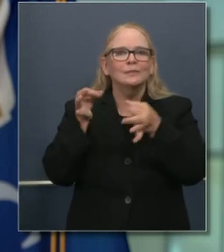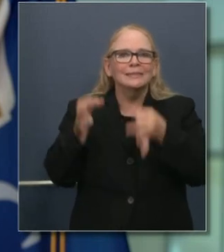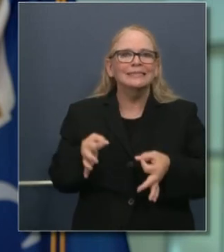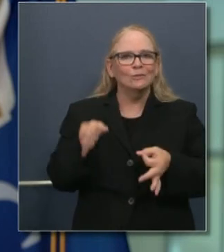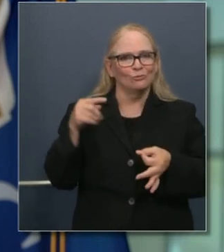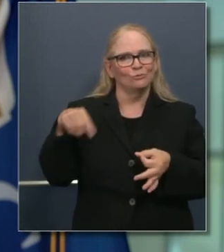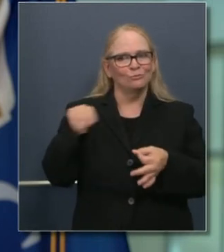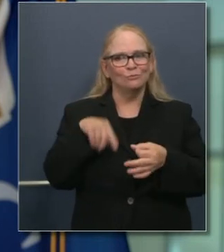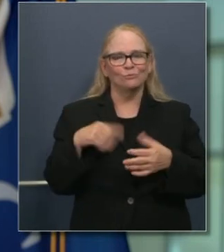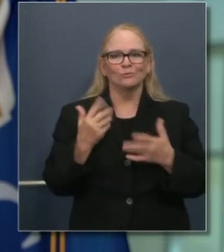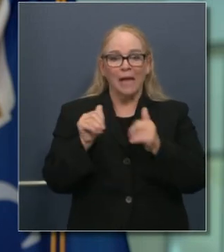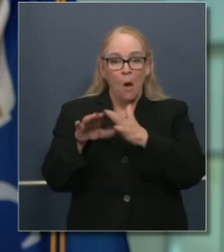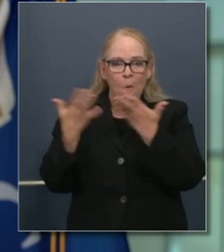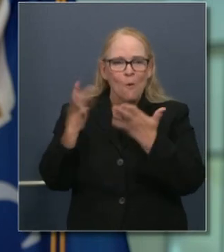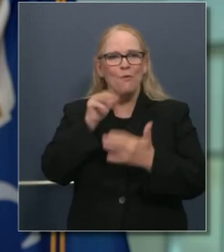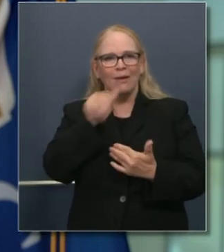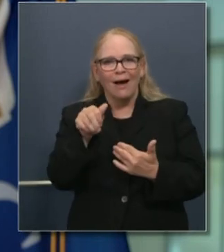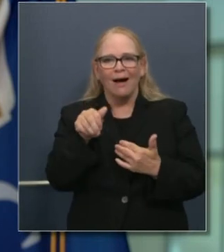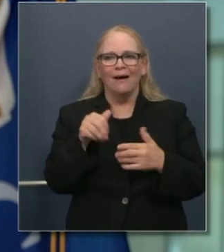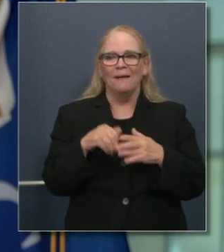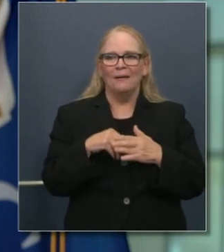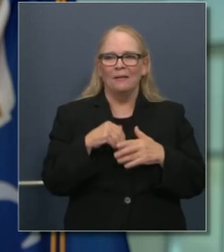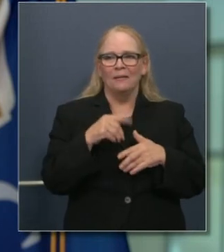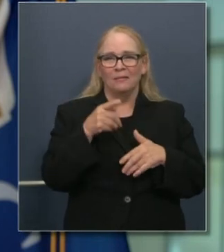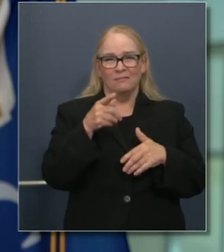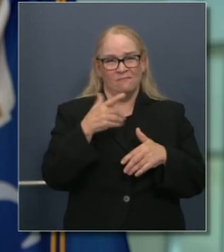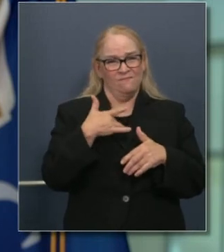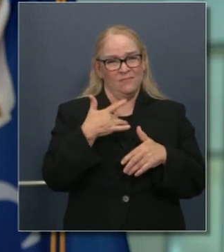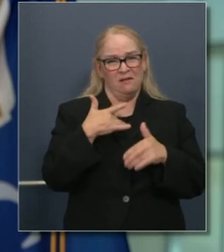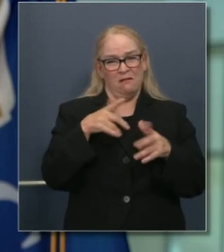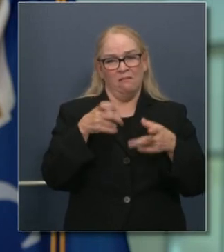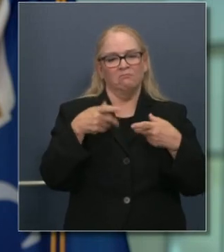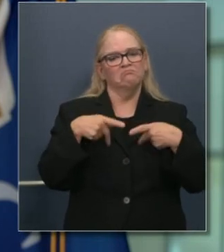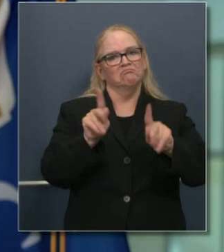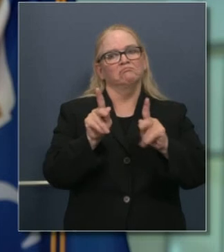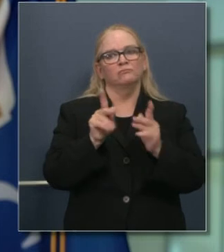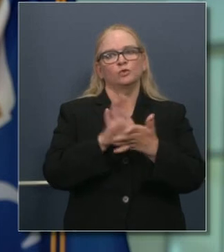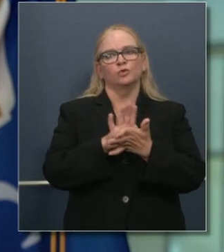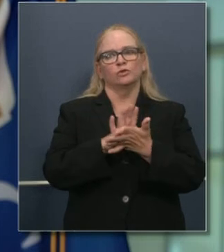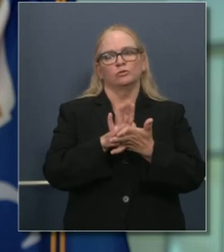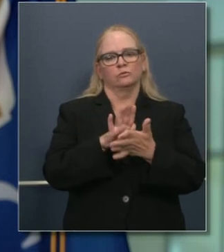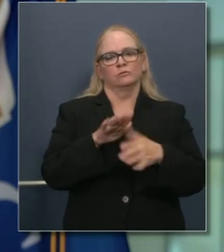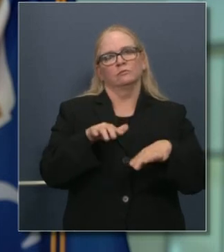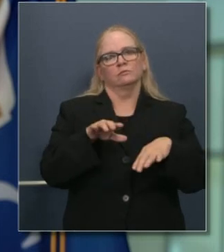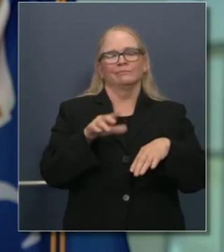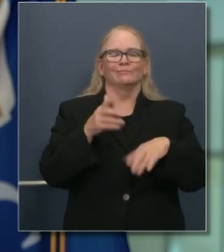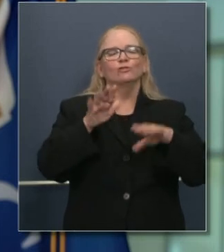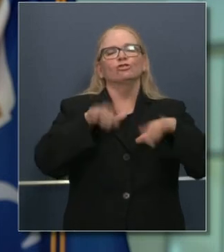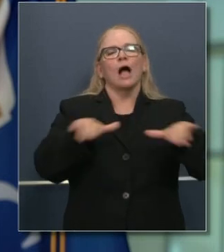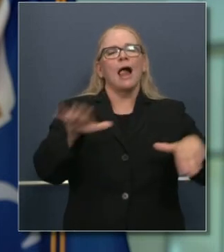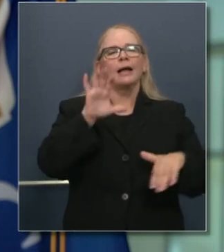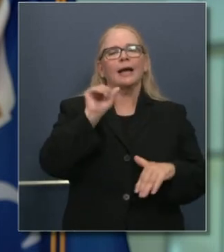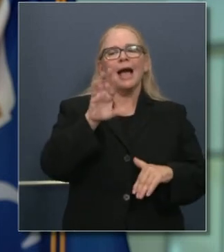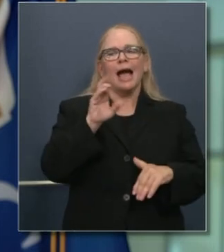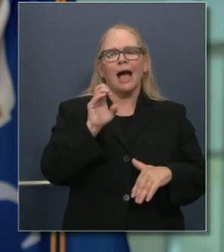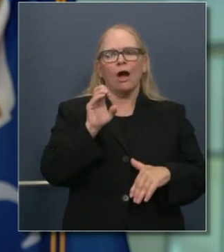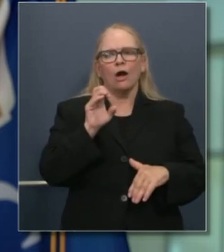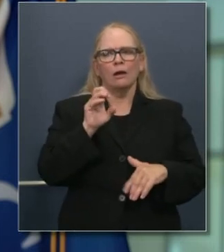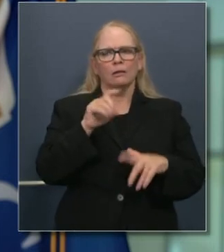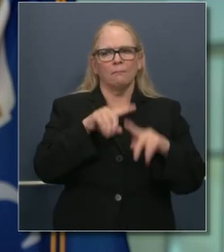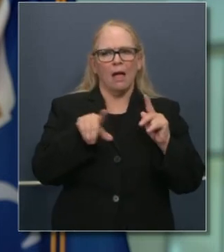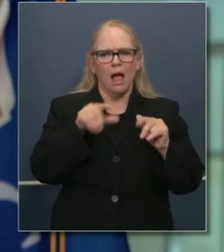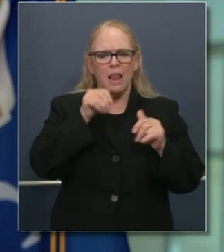también queríamos saber si podemos abrir guarderías, pero no escuelas, en los condados que se encuentran en estas